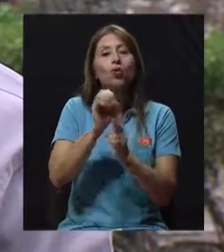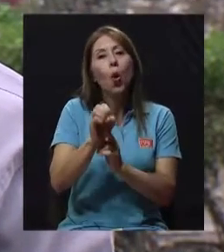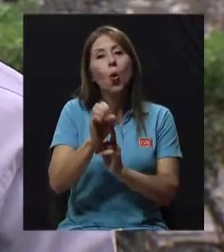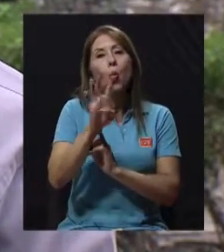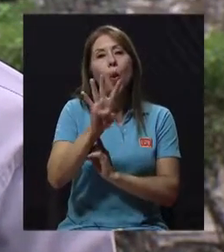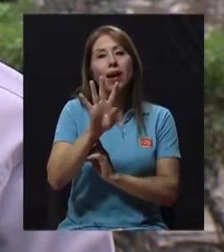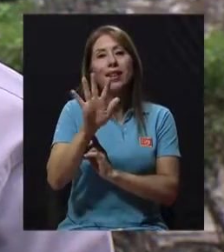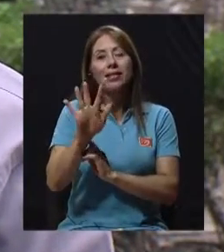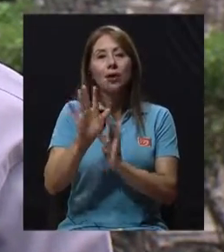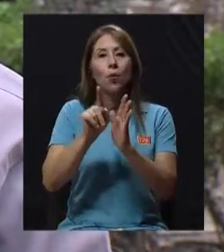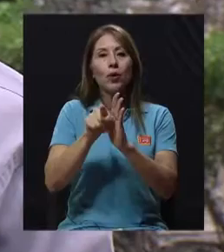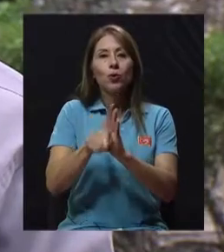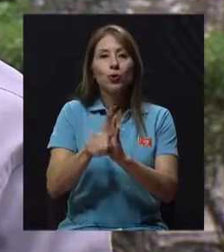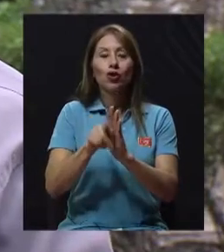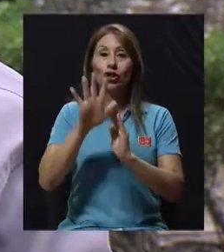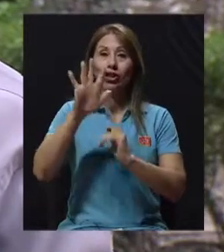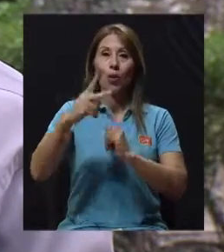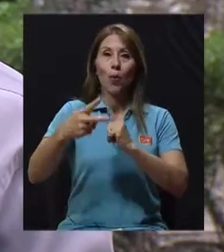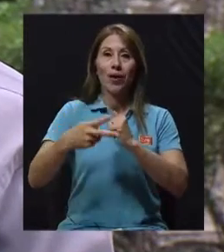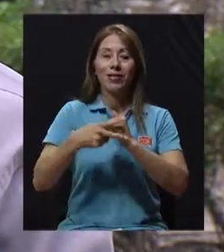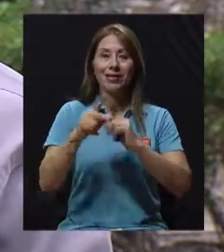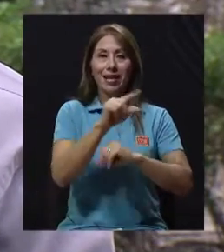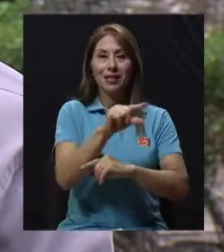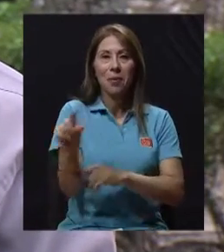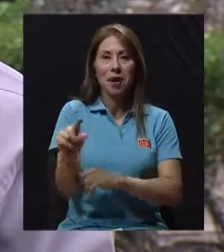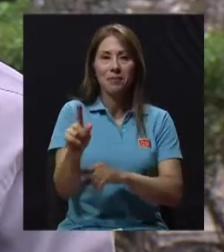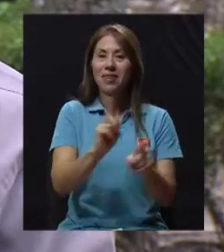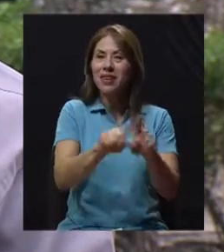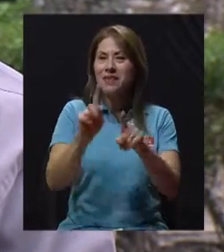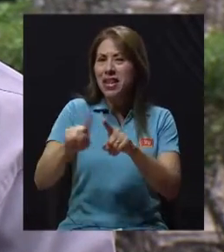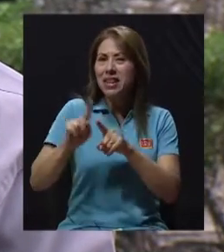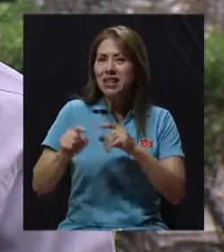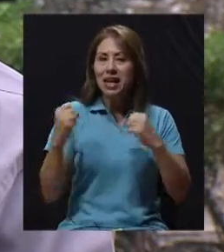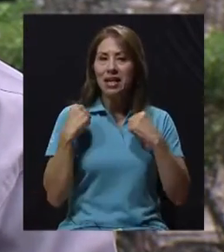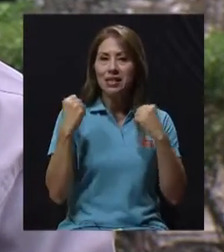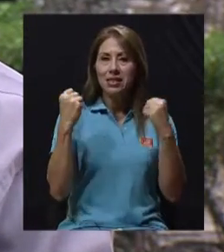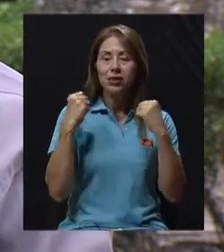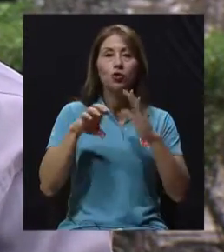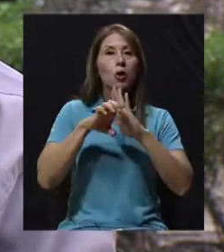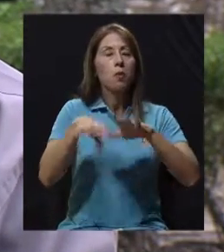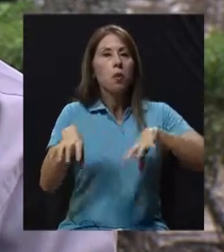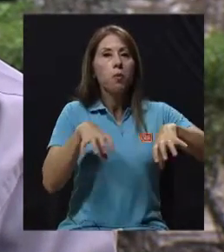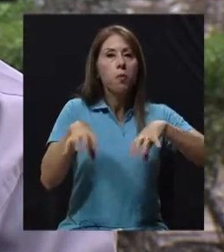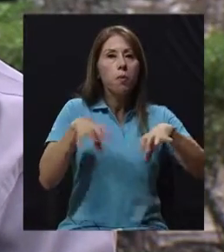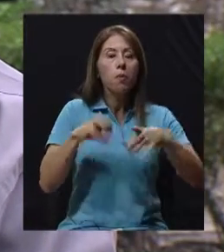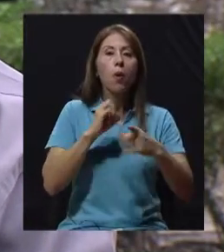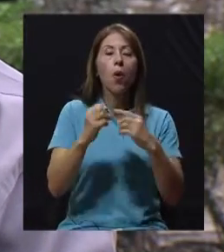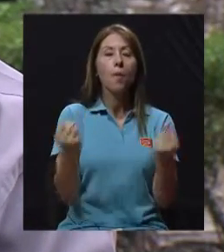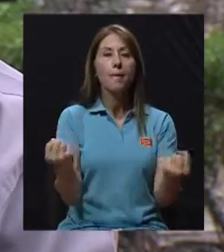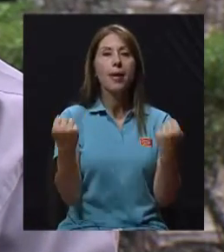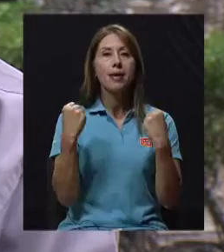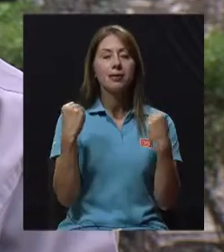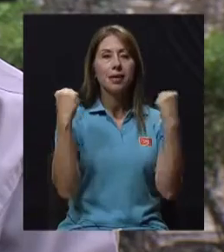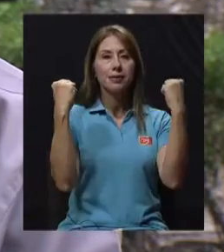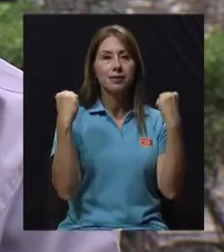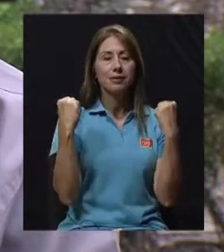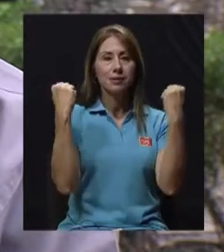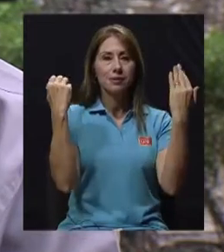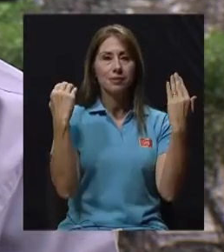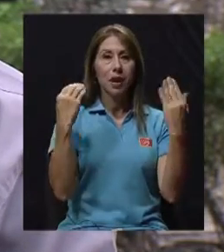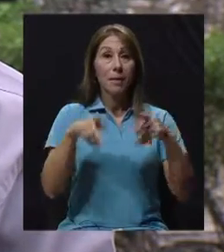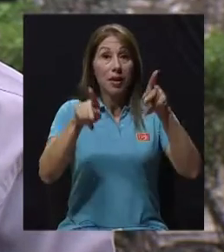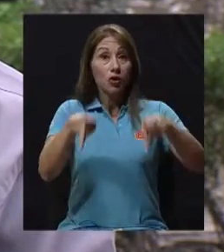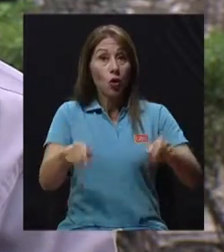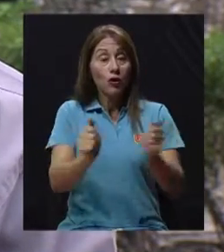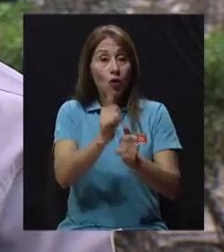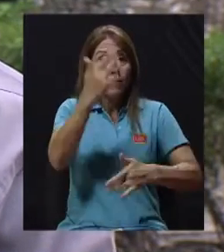por semana, ejercicio aeróbico, se puede hacer pesas, en realidad los pacientes que tienen enfermedad del corazón ya propiamente ya establecida casi que nunca